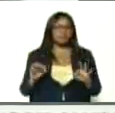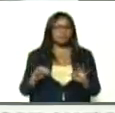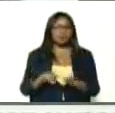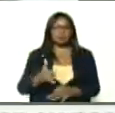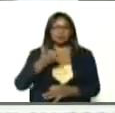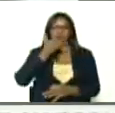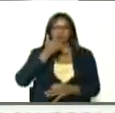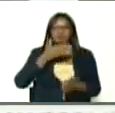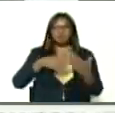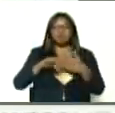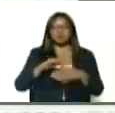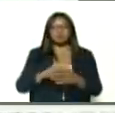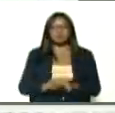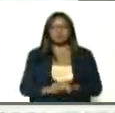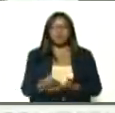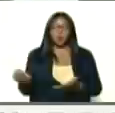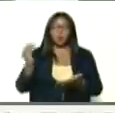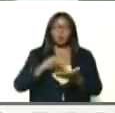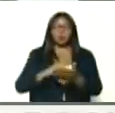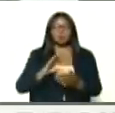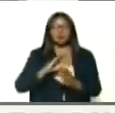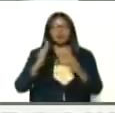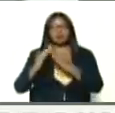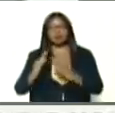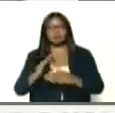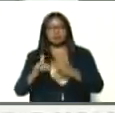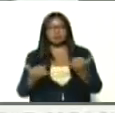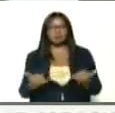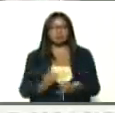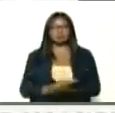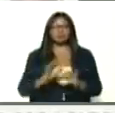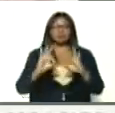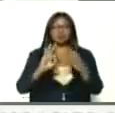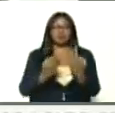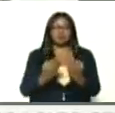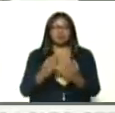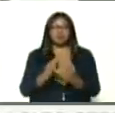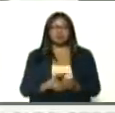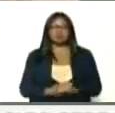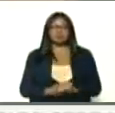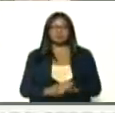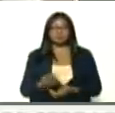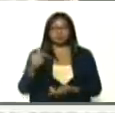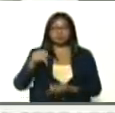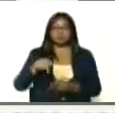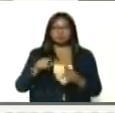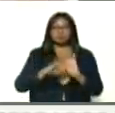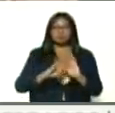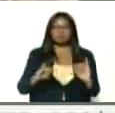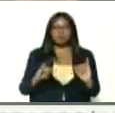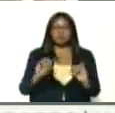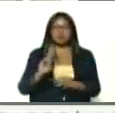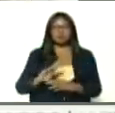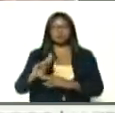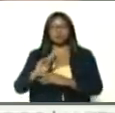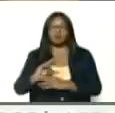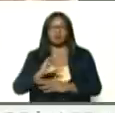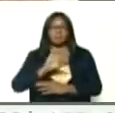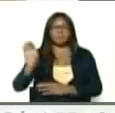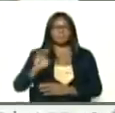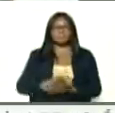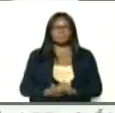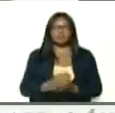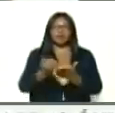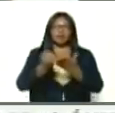engañados, se fueron, y han regresado, al hogar, han regresado, a la familia, a la casa, y han dicho, aquí estoy, quiero ser útil, el país, quiero ayudar,